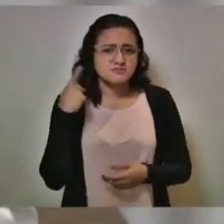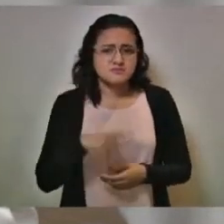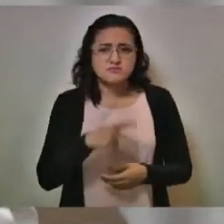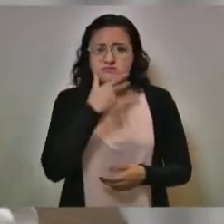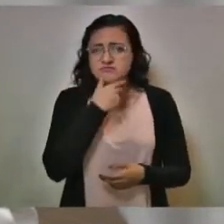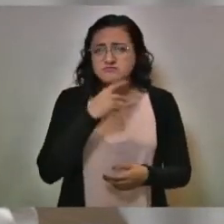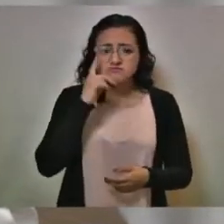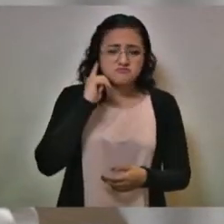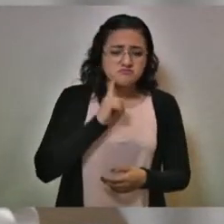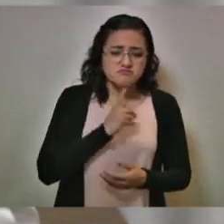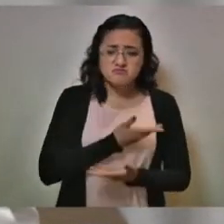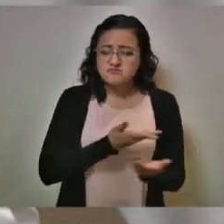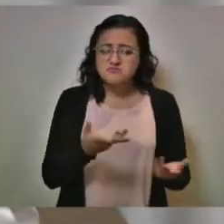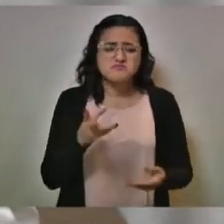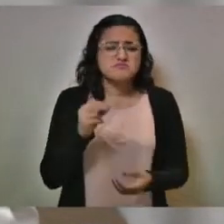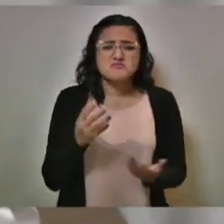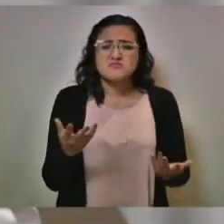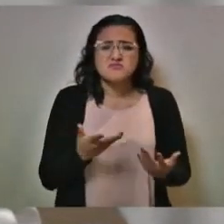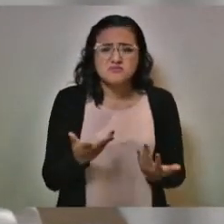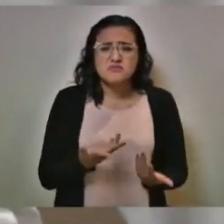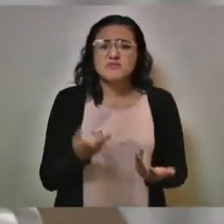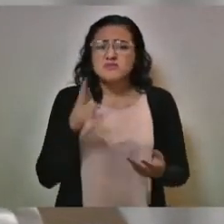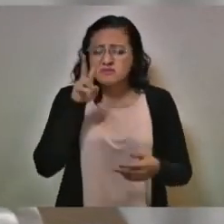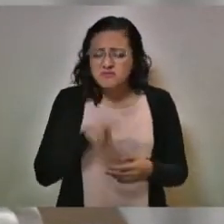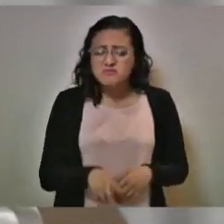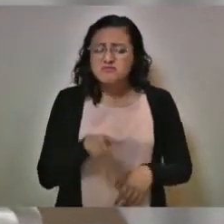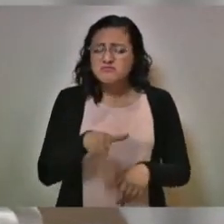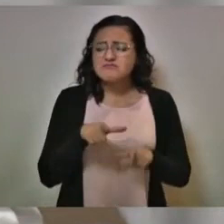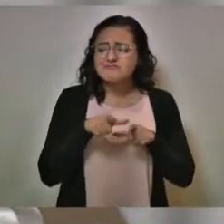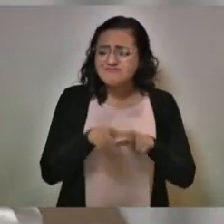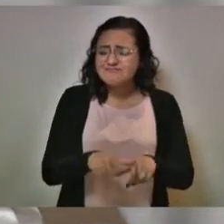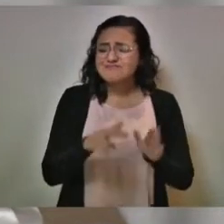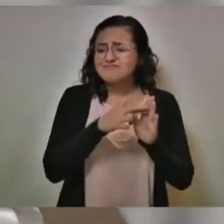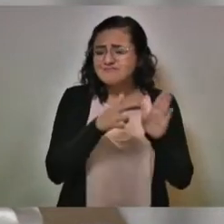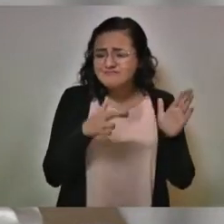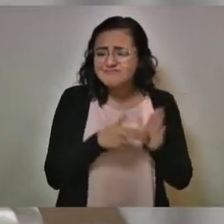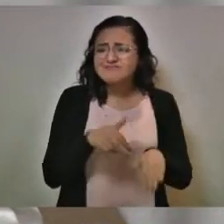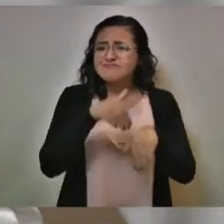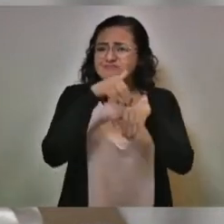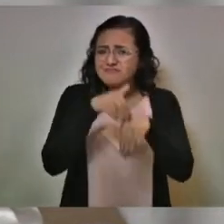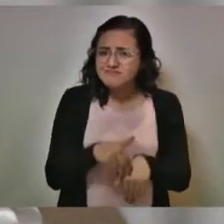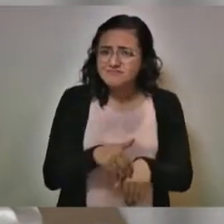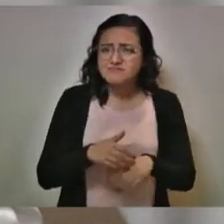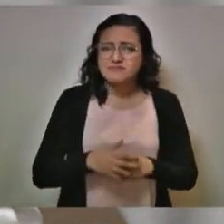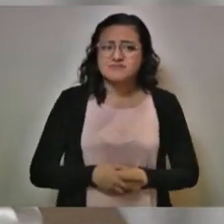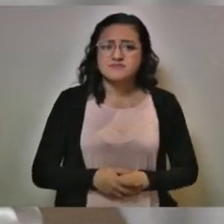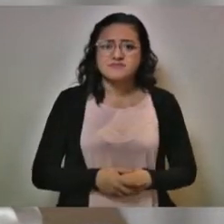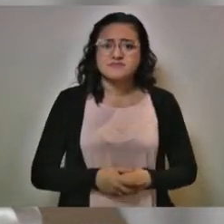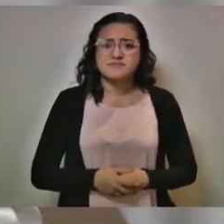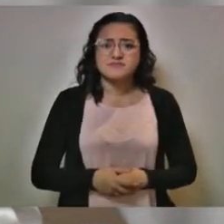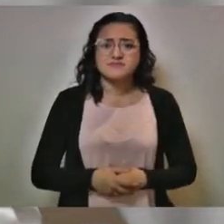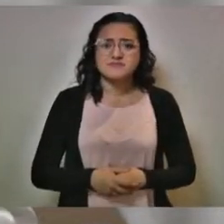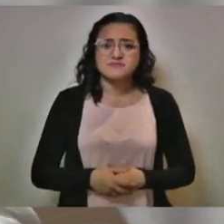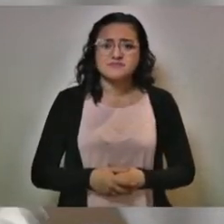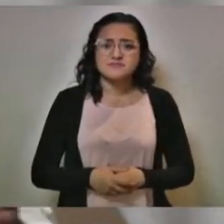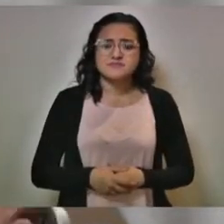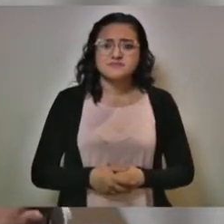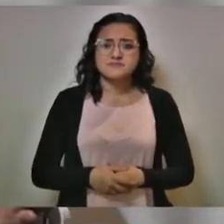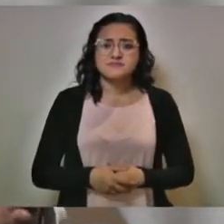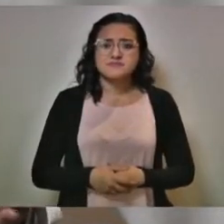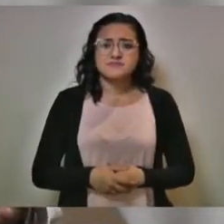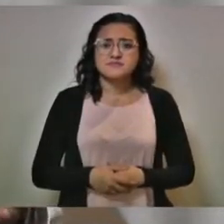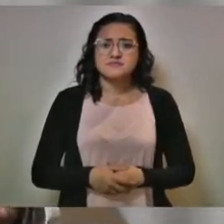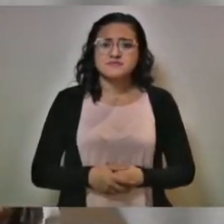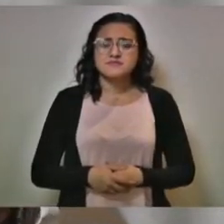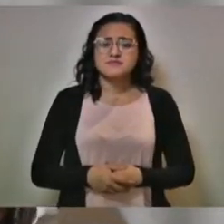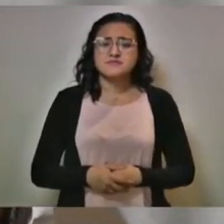de manera disciplinada y ordenada. El registro